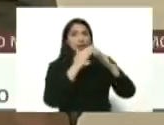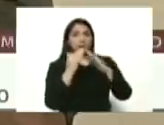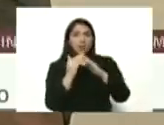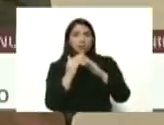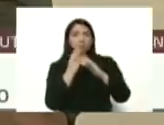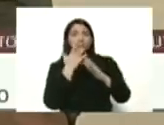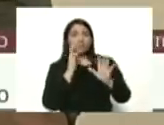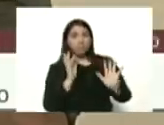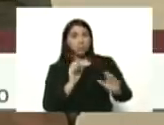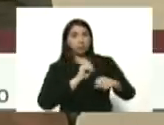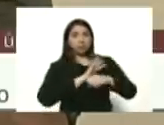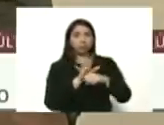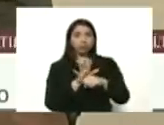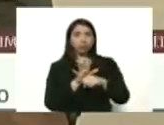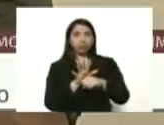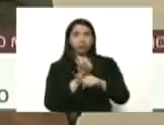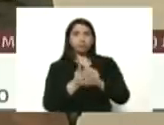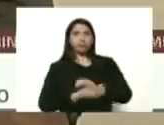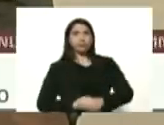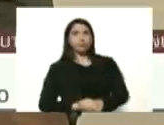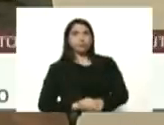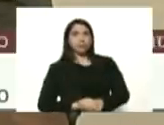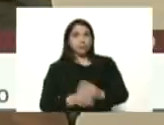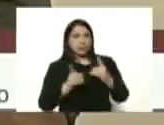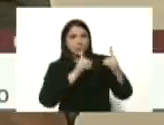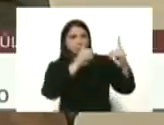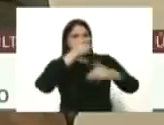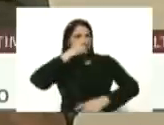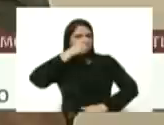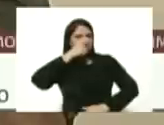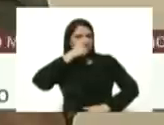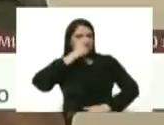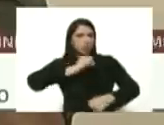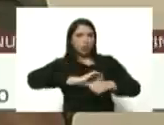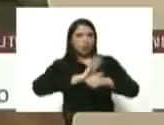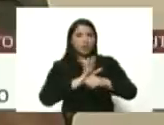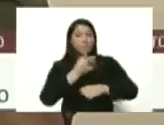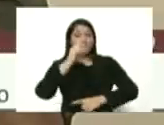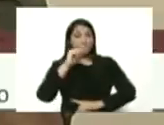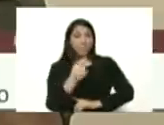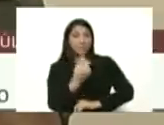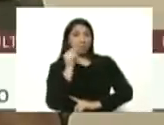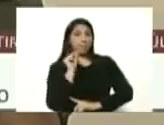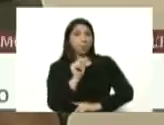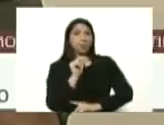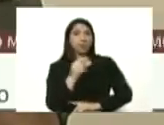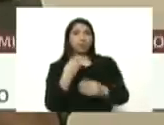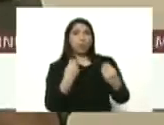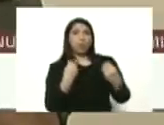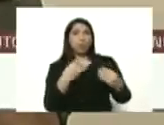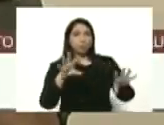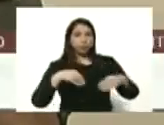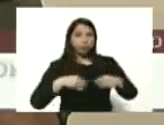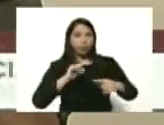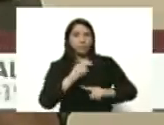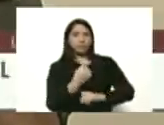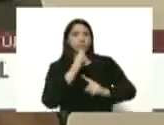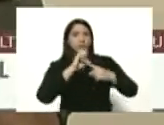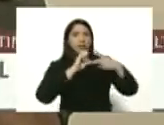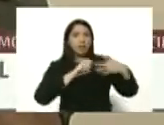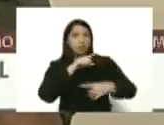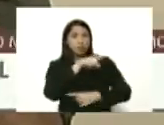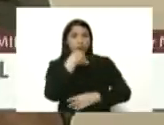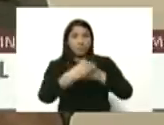COVID 19 desde el primer momento en una de las principales estrategias que usted